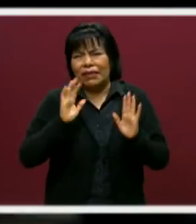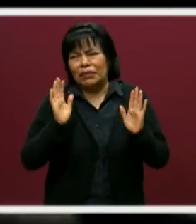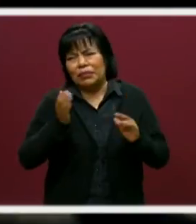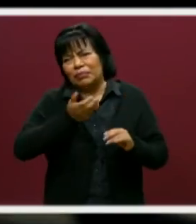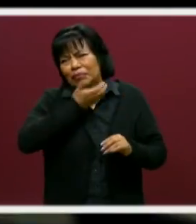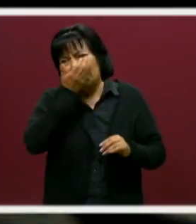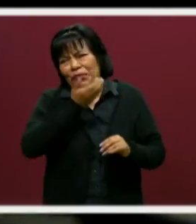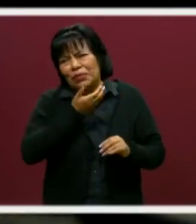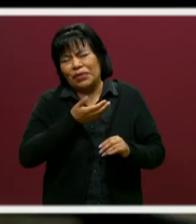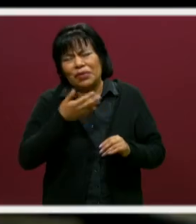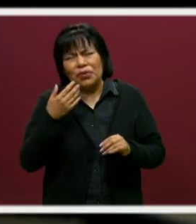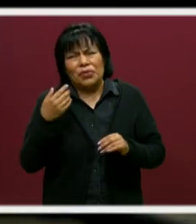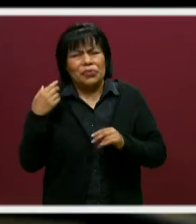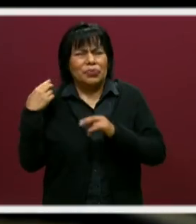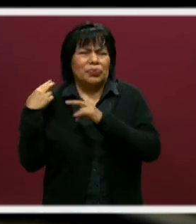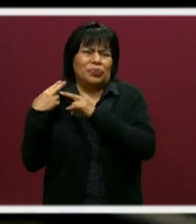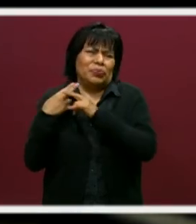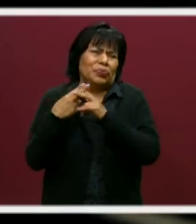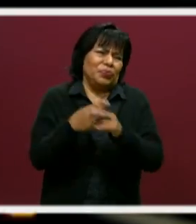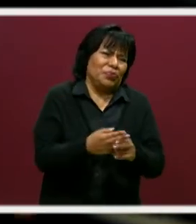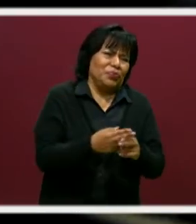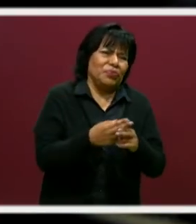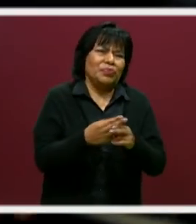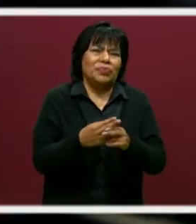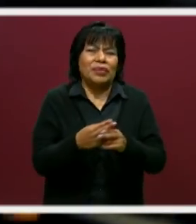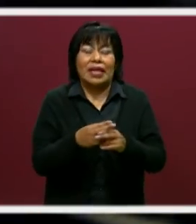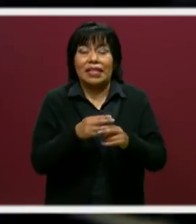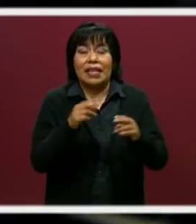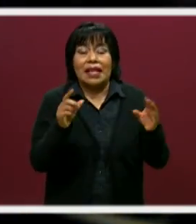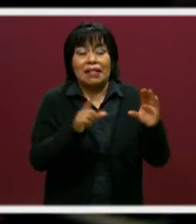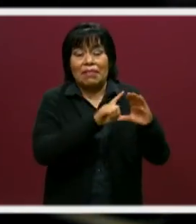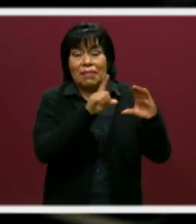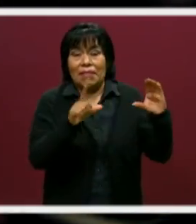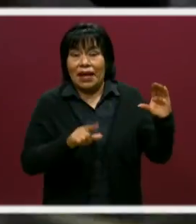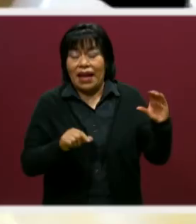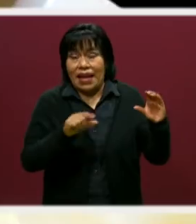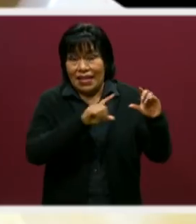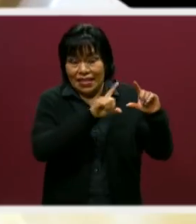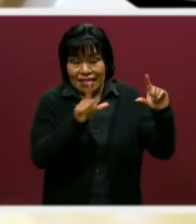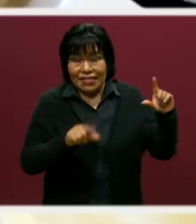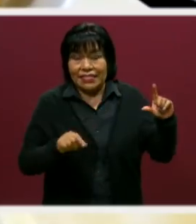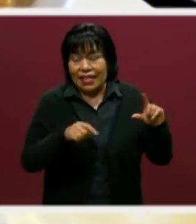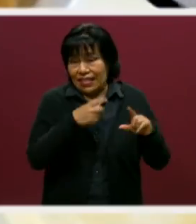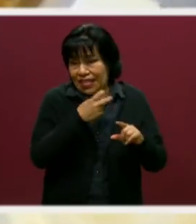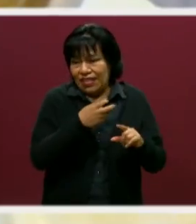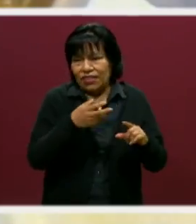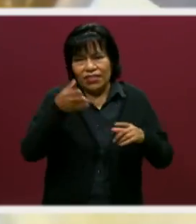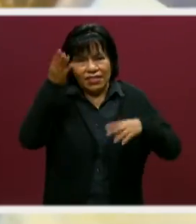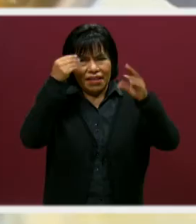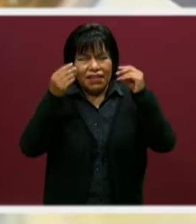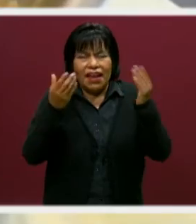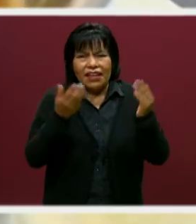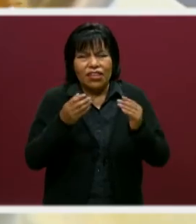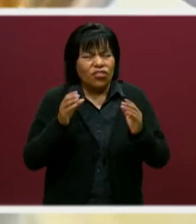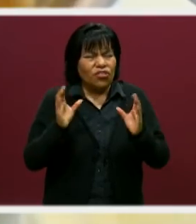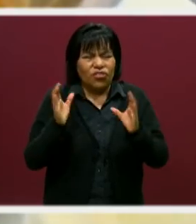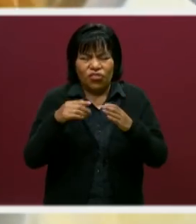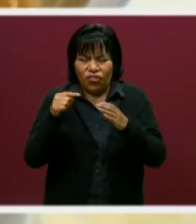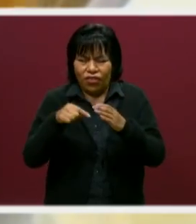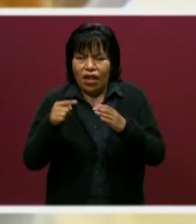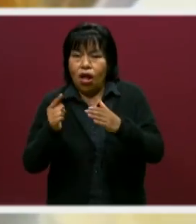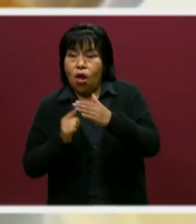gastronómica de primer nivel en el país. Entonces, ellos aprenden a hacer todo lo de la región